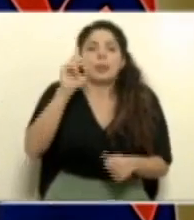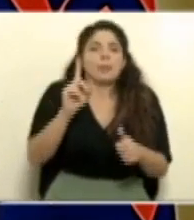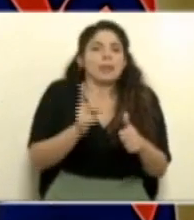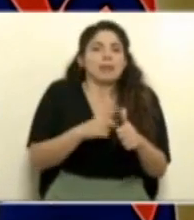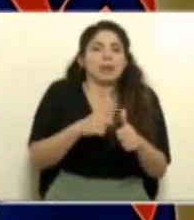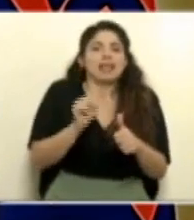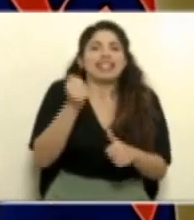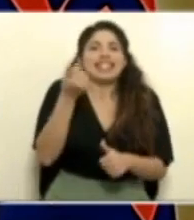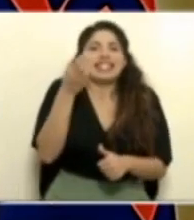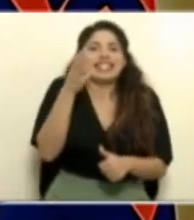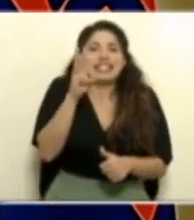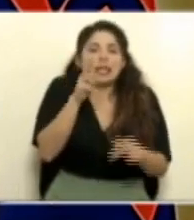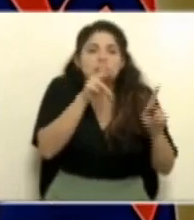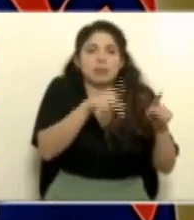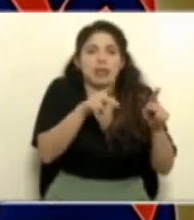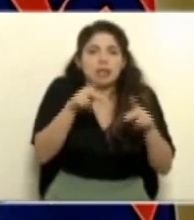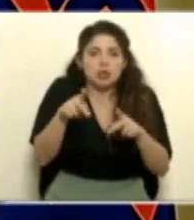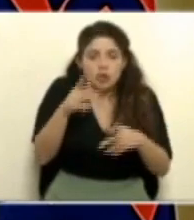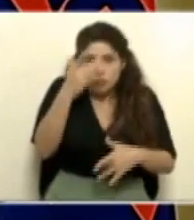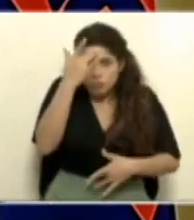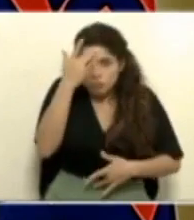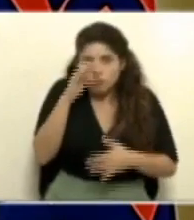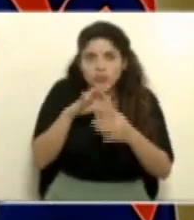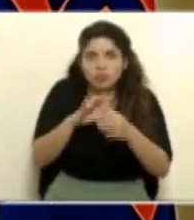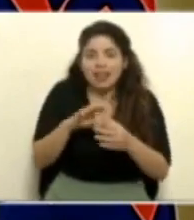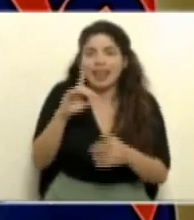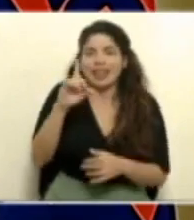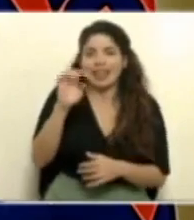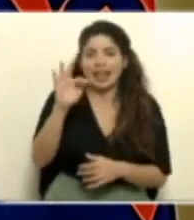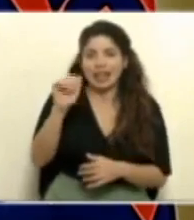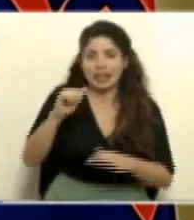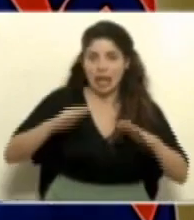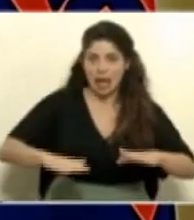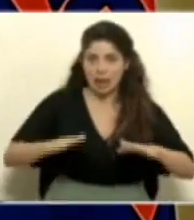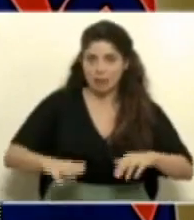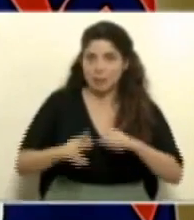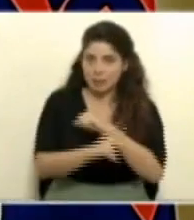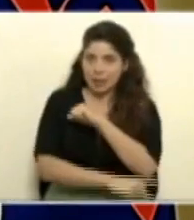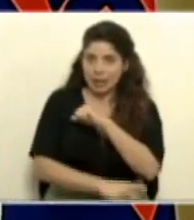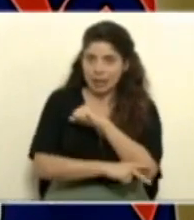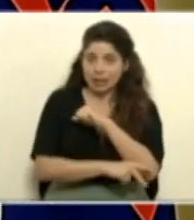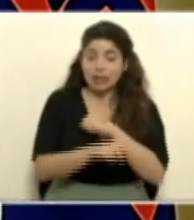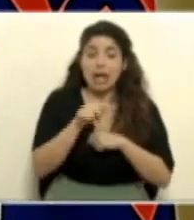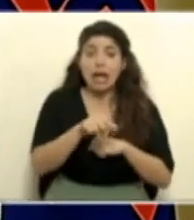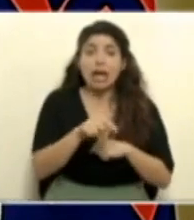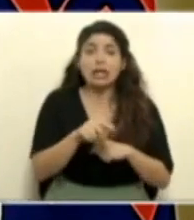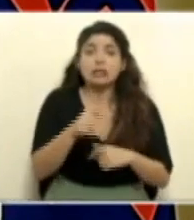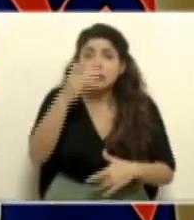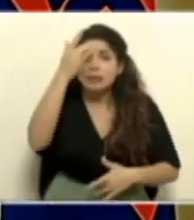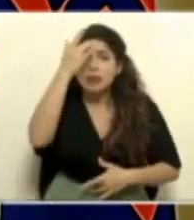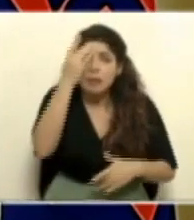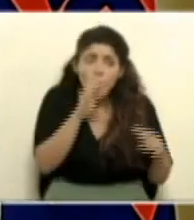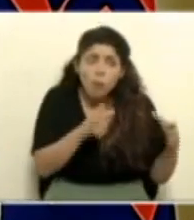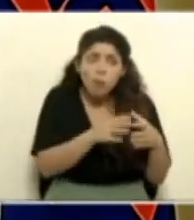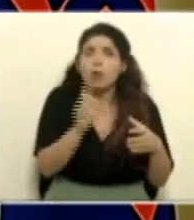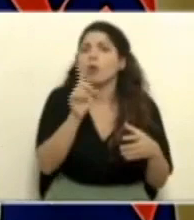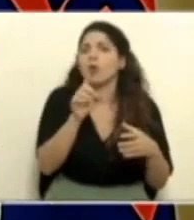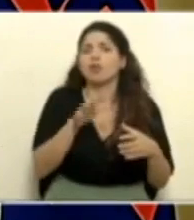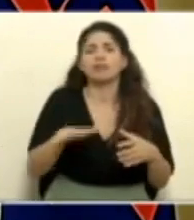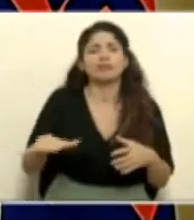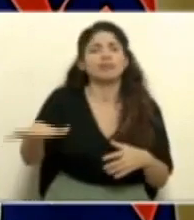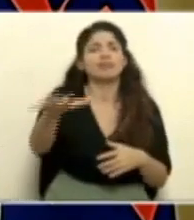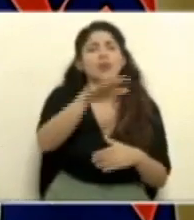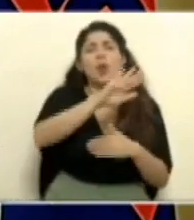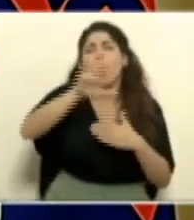16 casos de la variante Delta en el territorio nacional. Estos casos están distribuidos en casi todo el